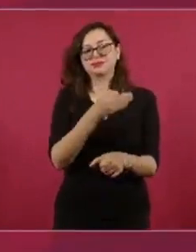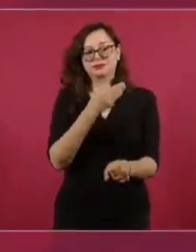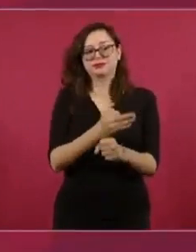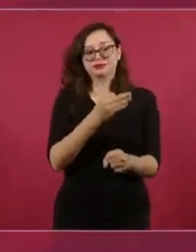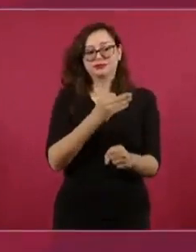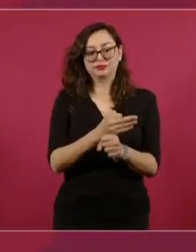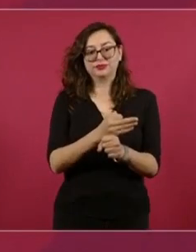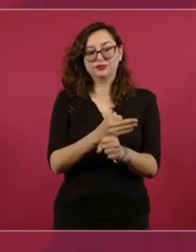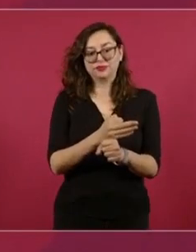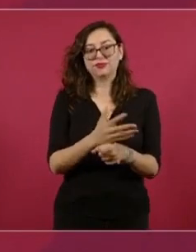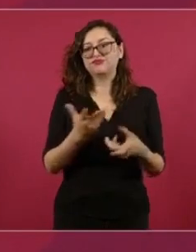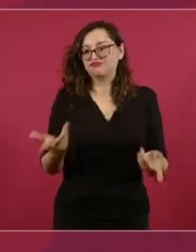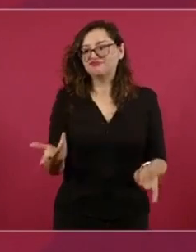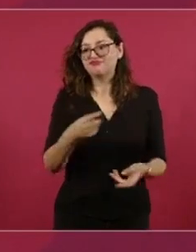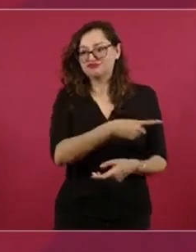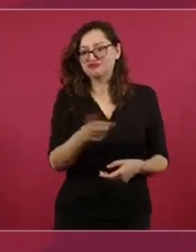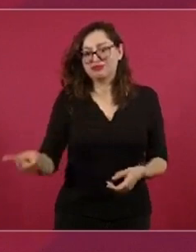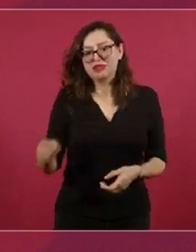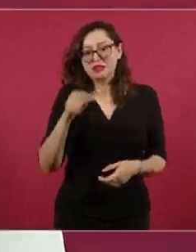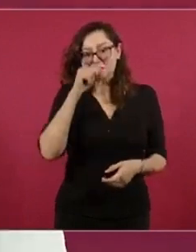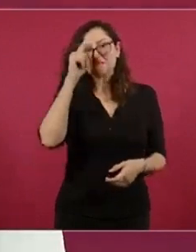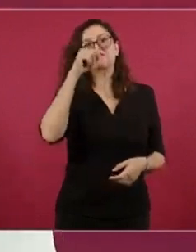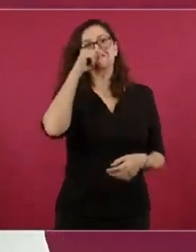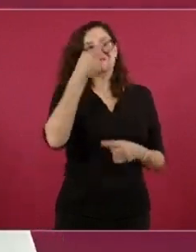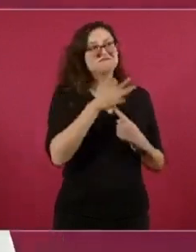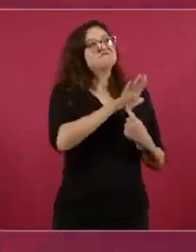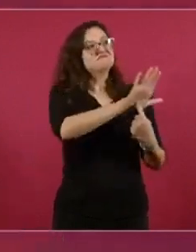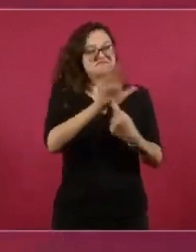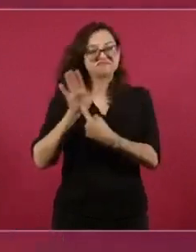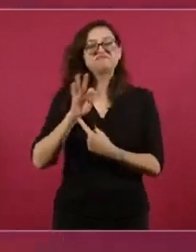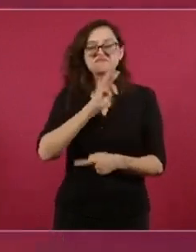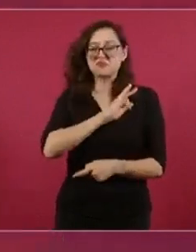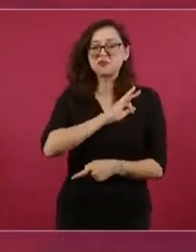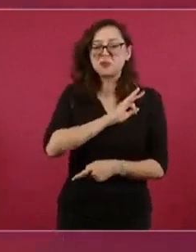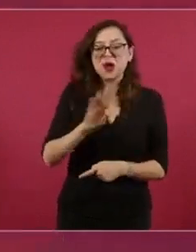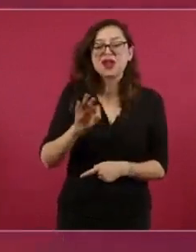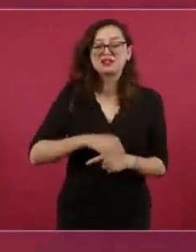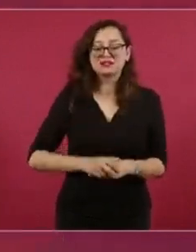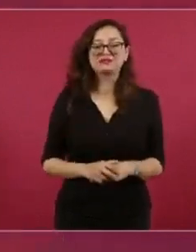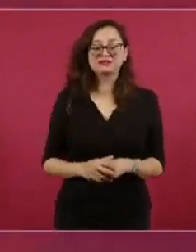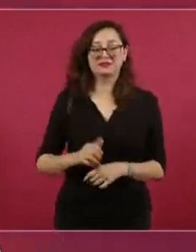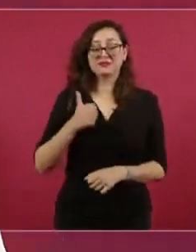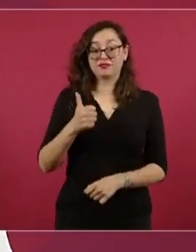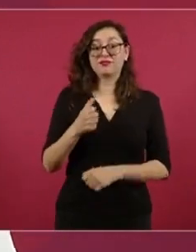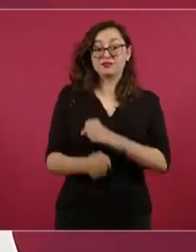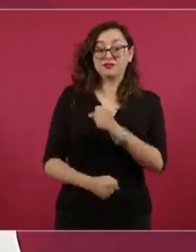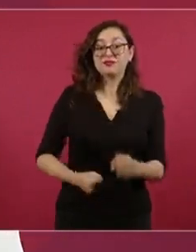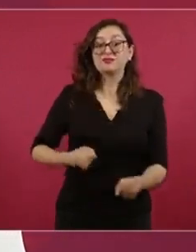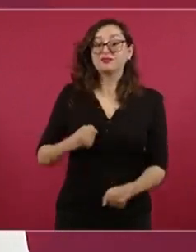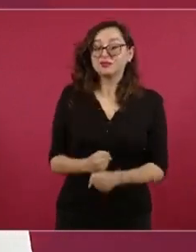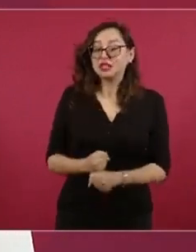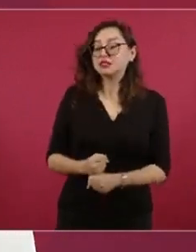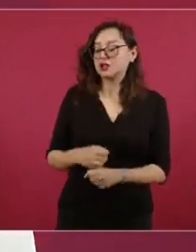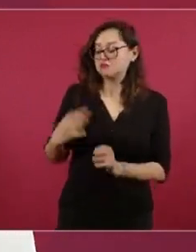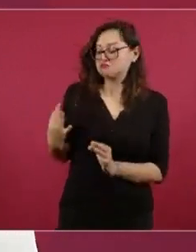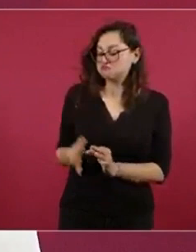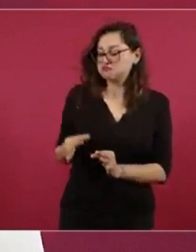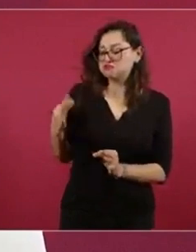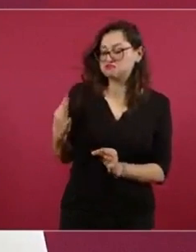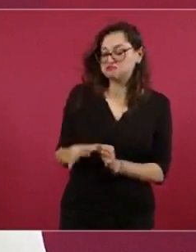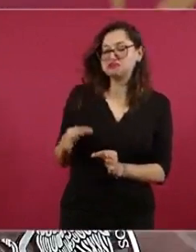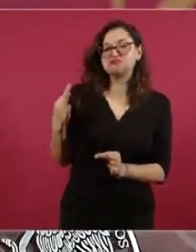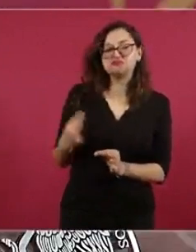poder presumir sus resultados deportivos. Seis años que el presidente de la República les entregó un estímulo extraordinario